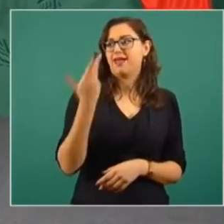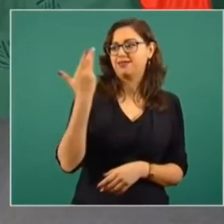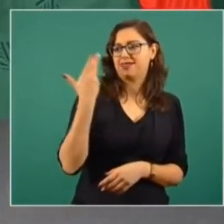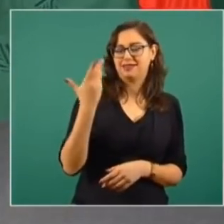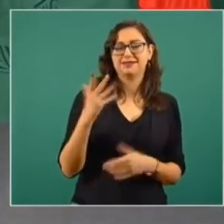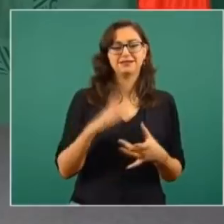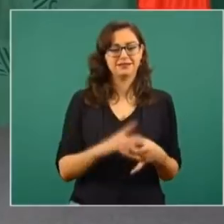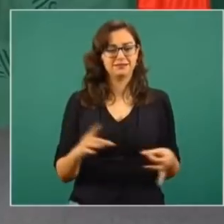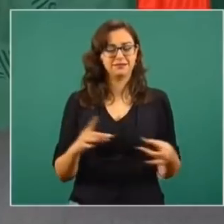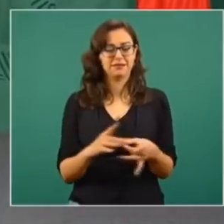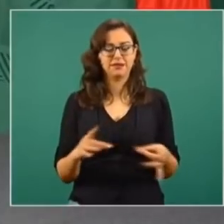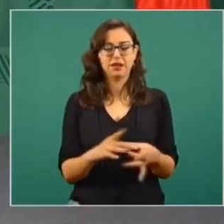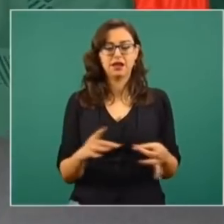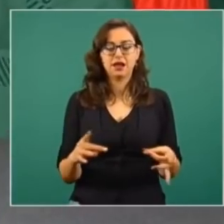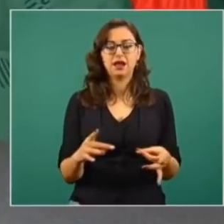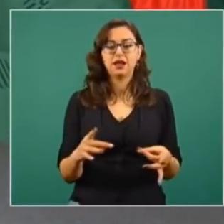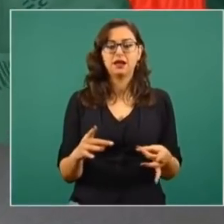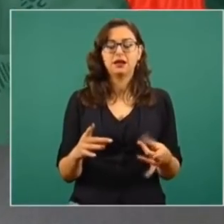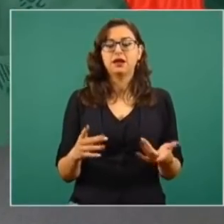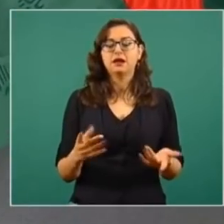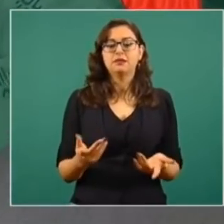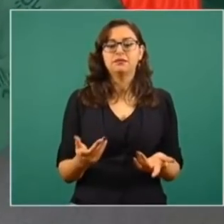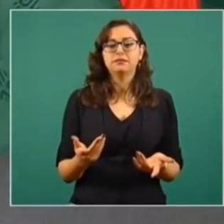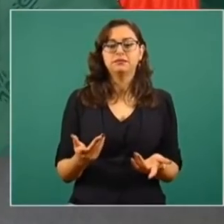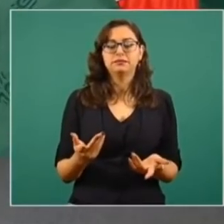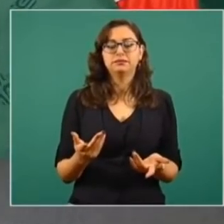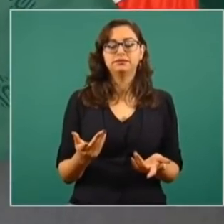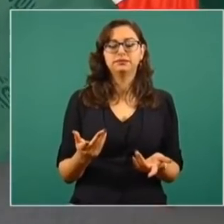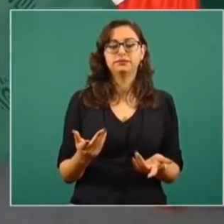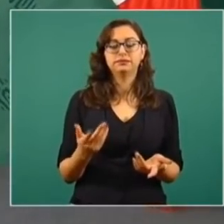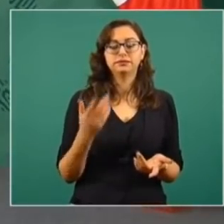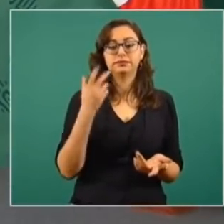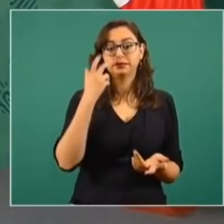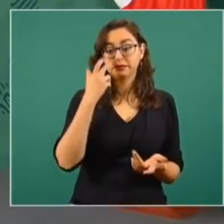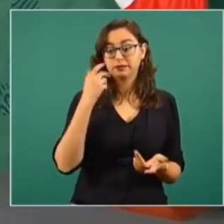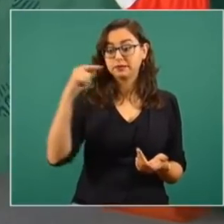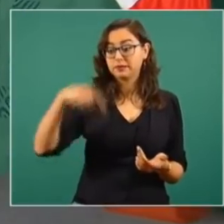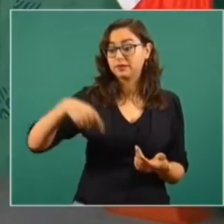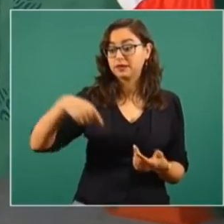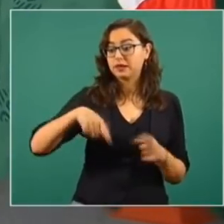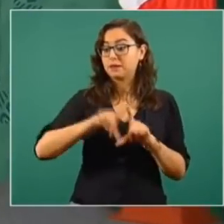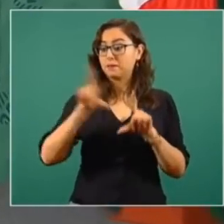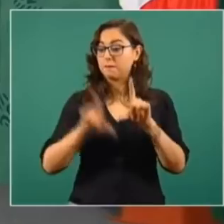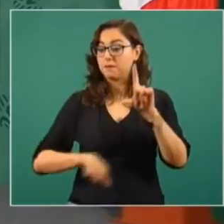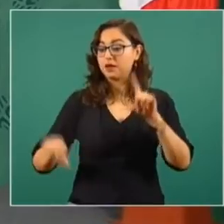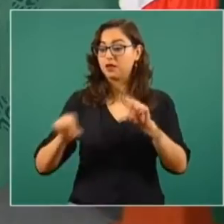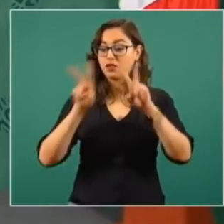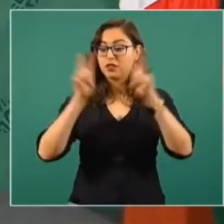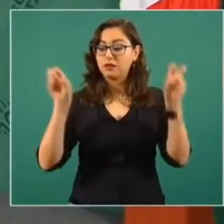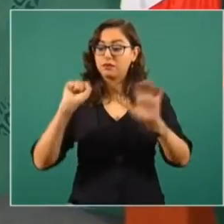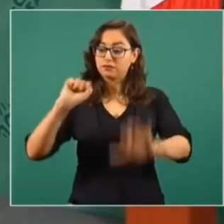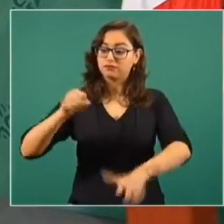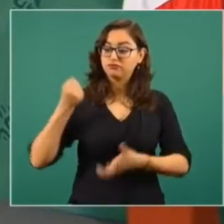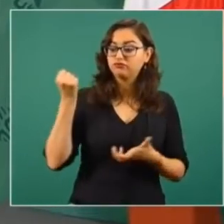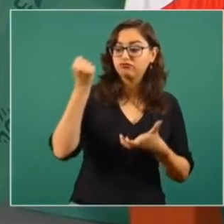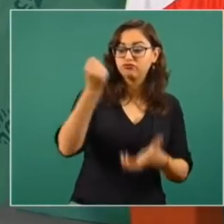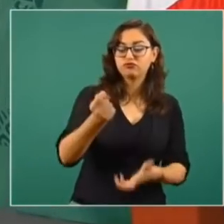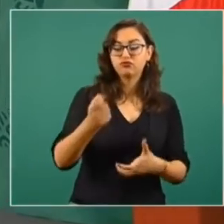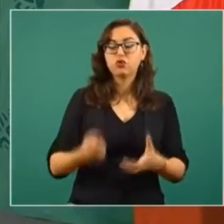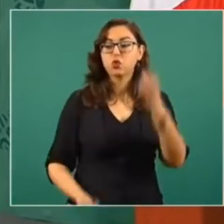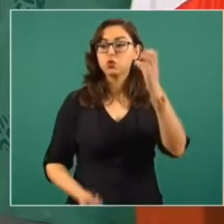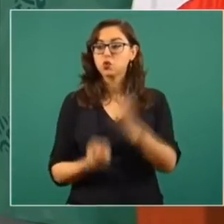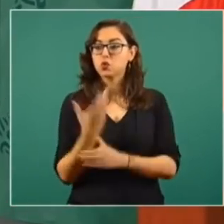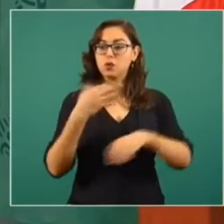es un país con muchas oportunidades para la inversión, para la creación de